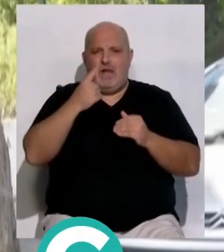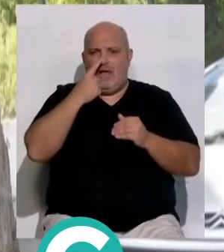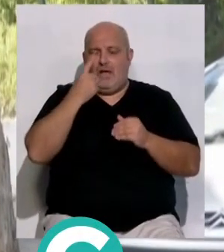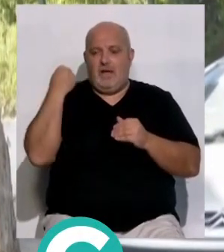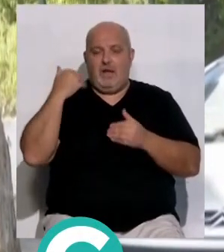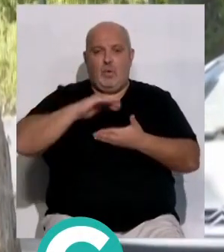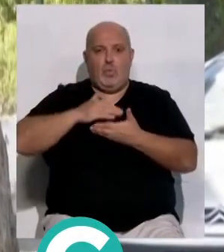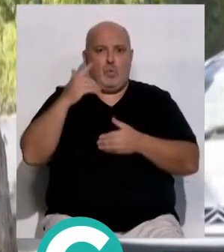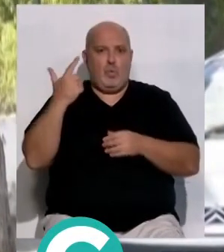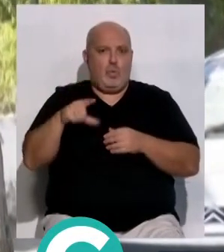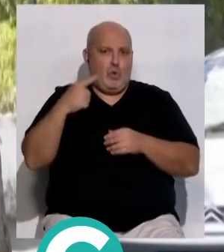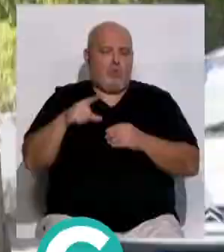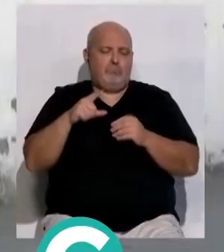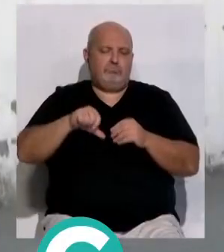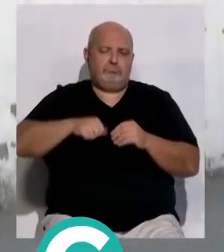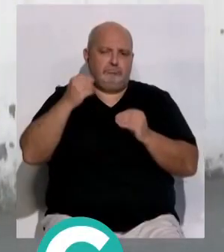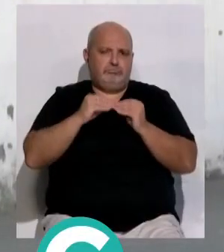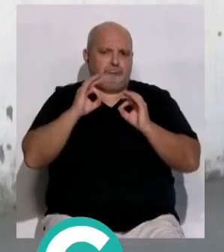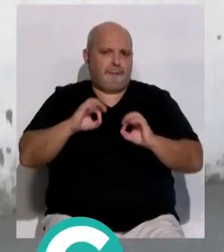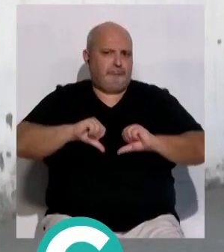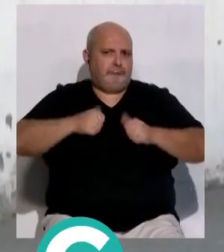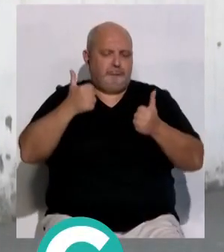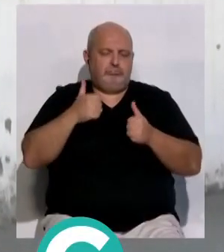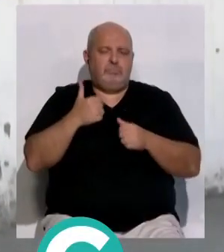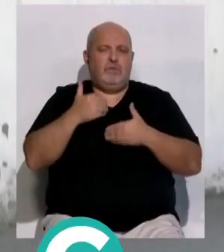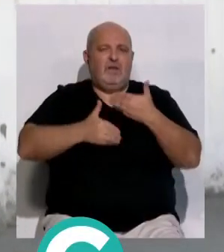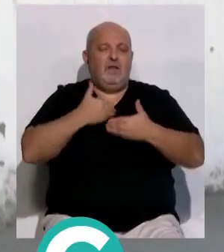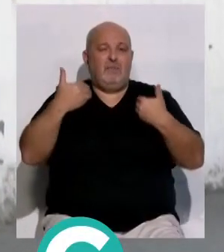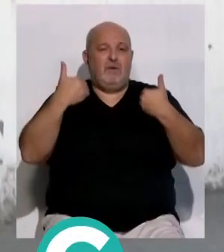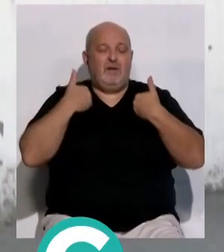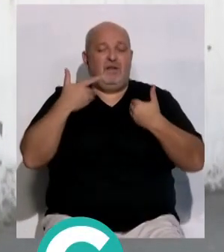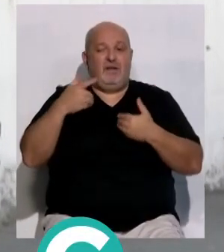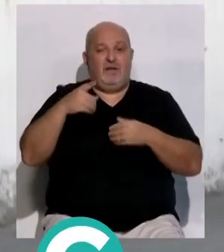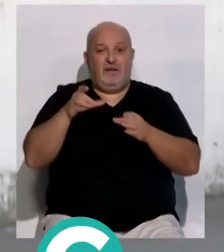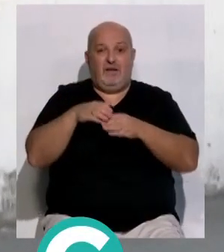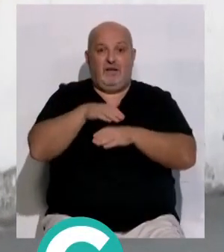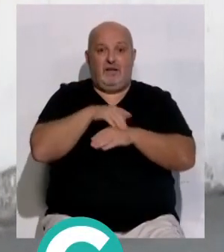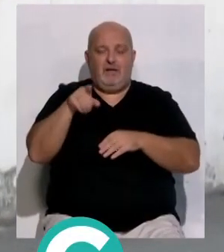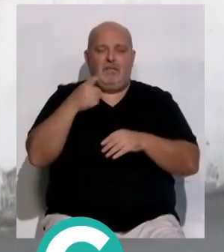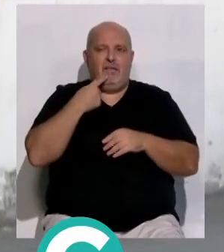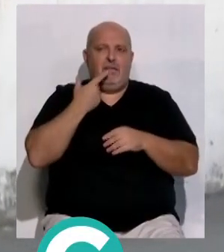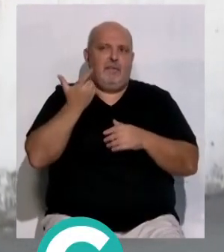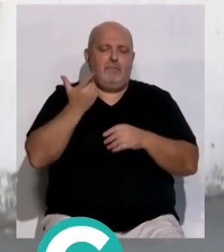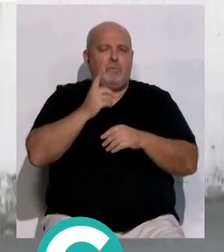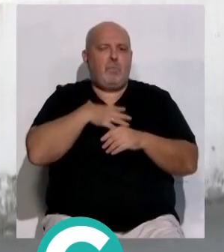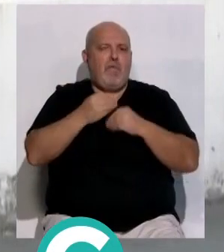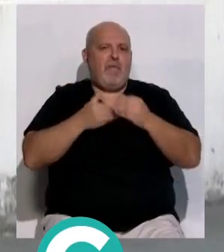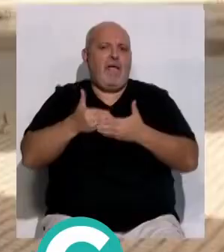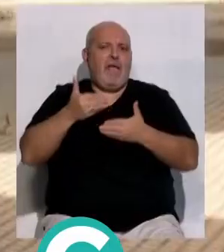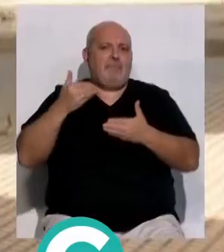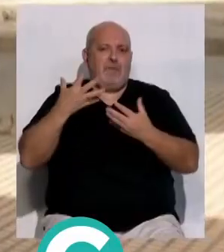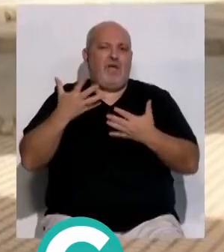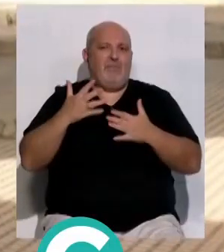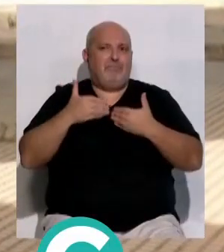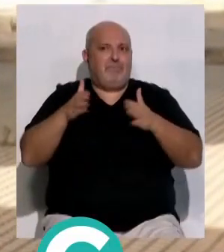pasado mes de julio según ha informado el Gobierno Municipal. Los responsables del Ejecutivo local han lamentado no haber podido iniciar antes